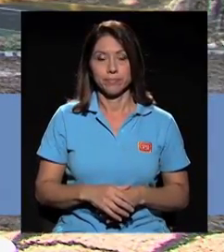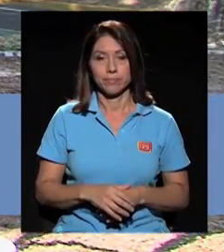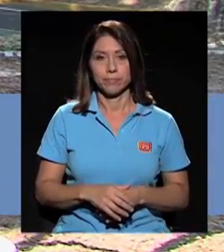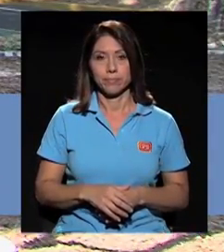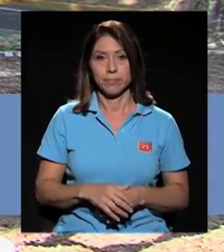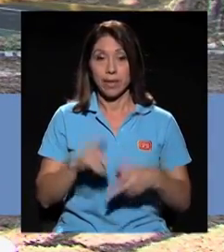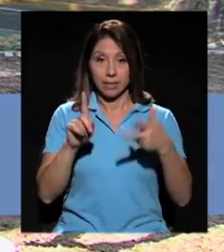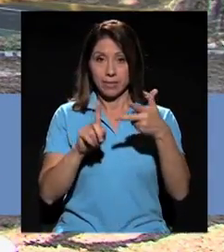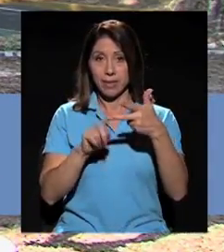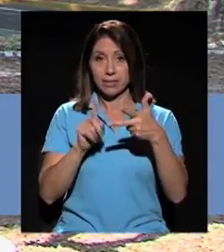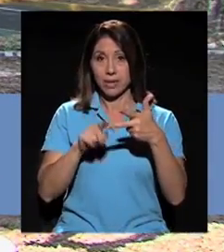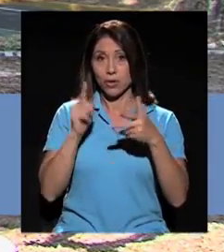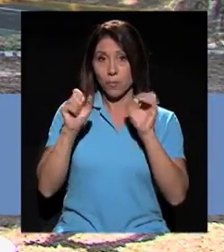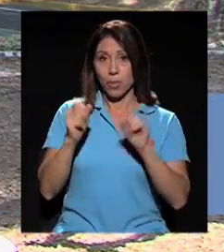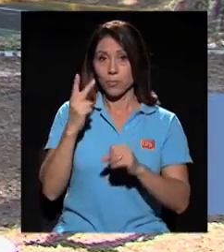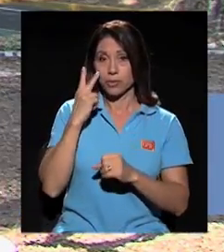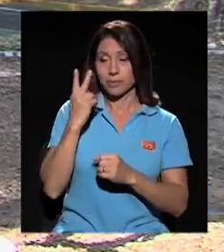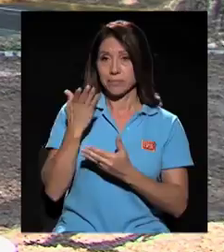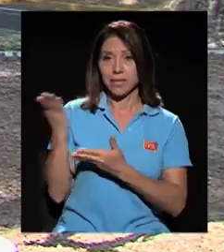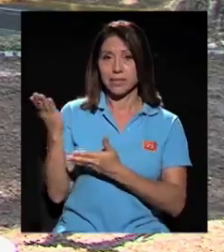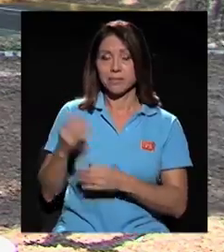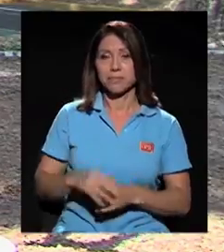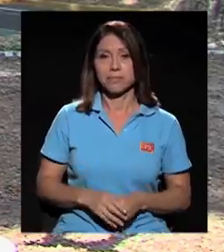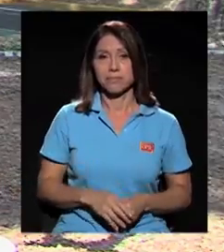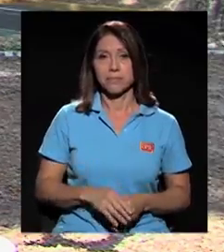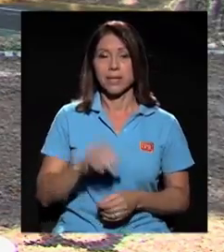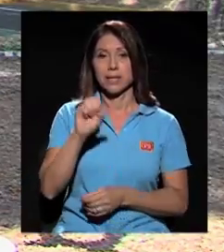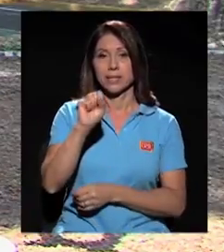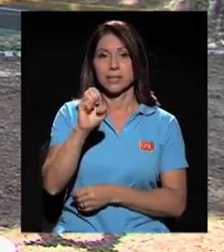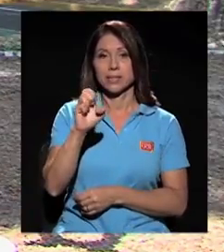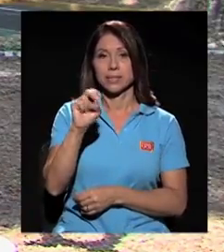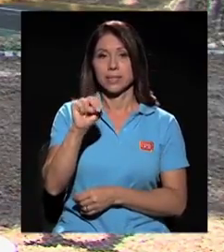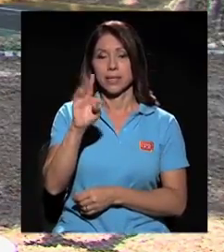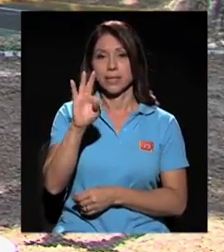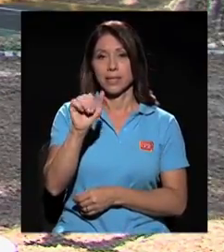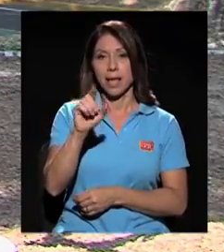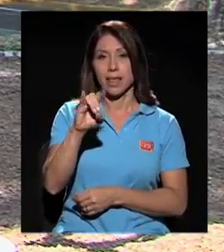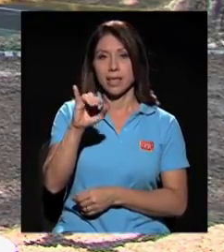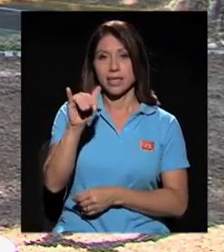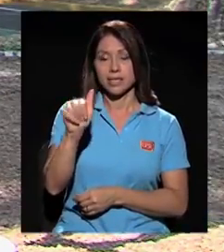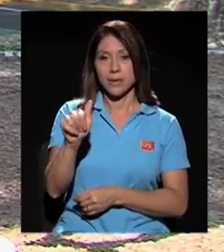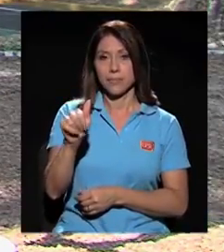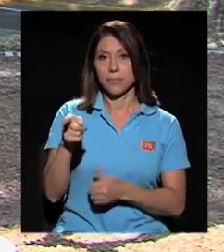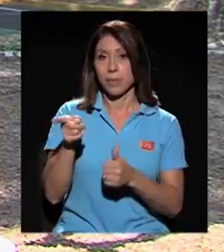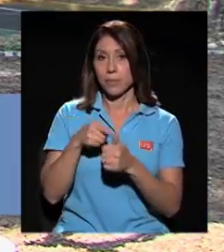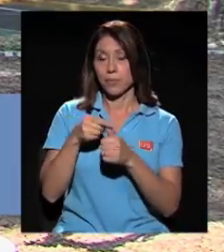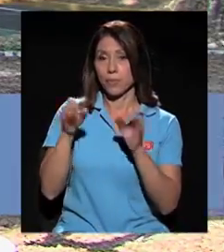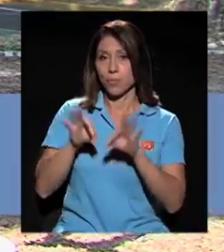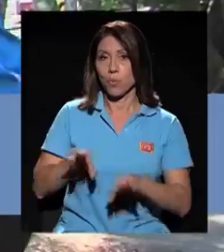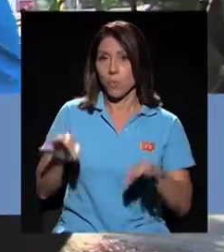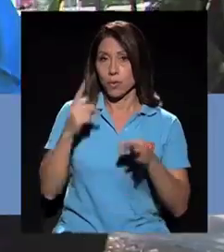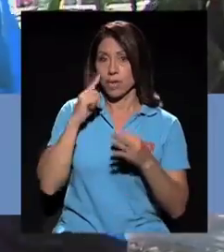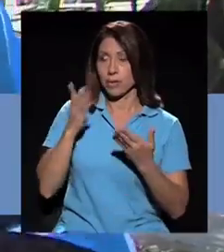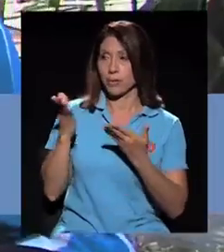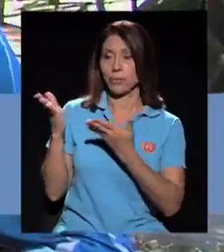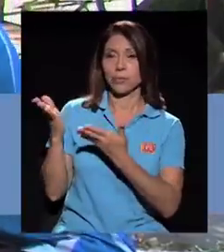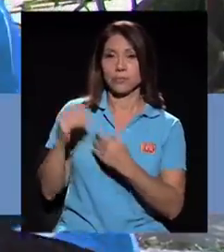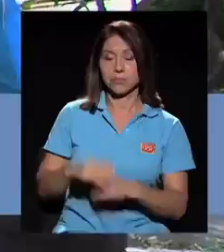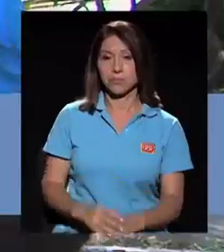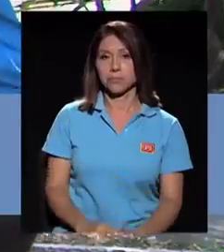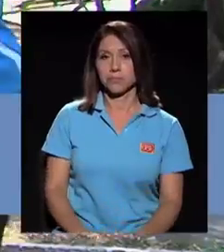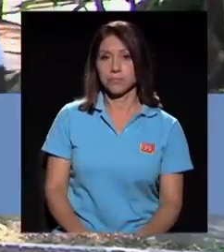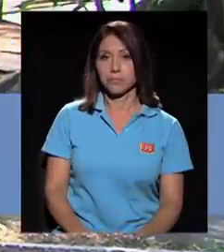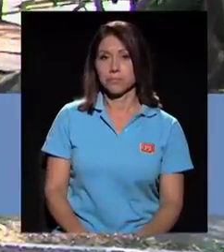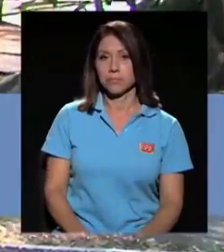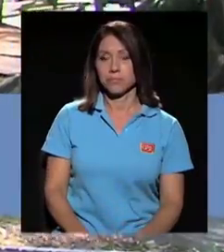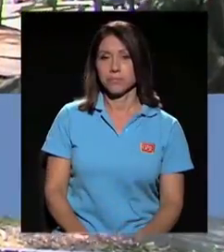El tercer ejercicio que podemos hacer es una sentadilla. Aquí es muy importante, bueno, primero el agarre. A la hora de la persona ir hacia